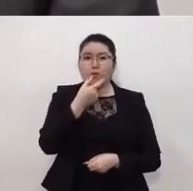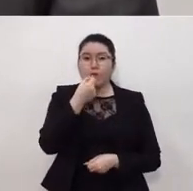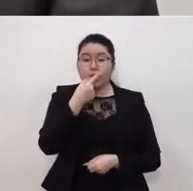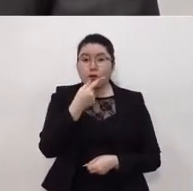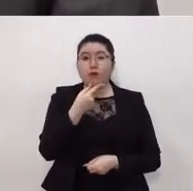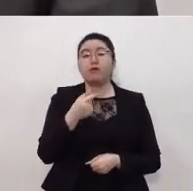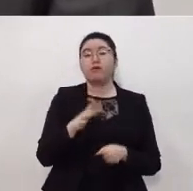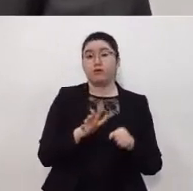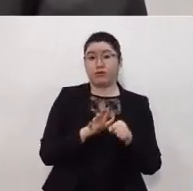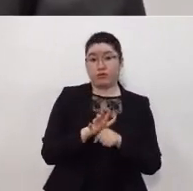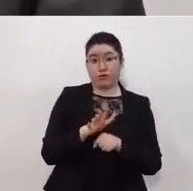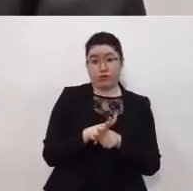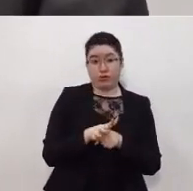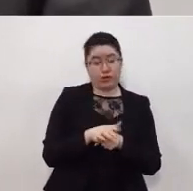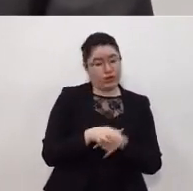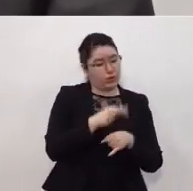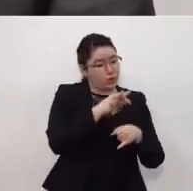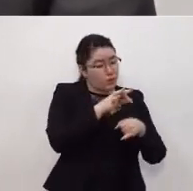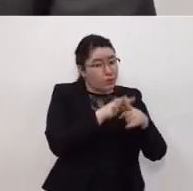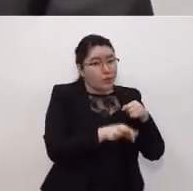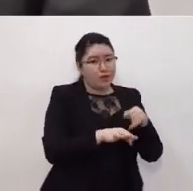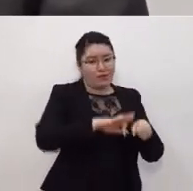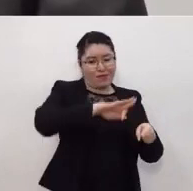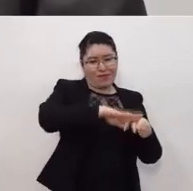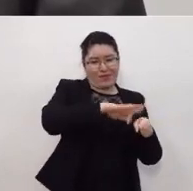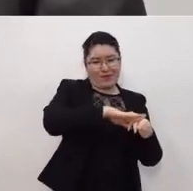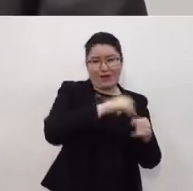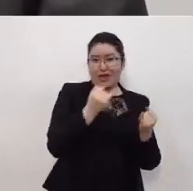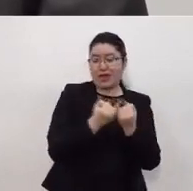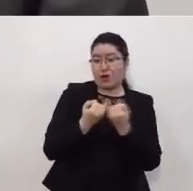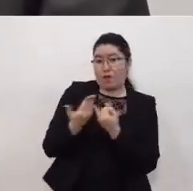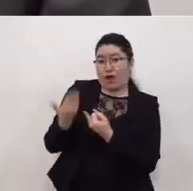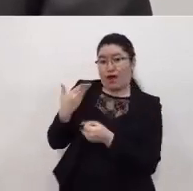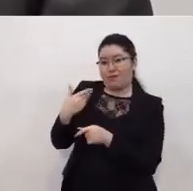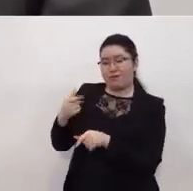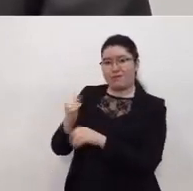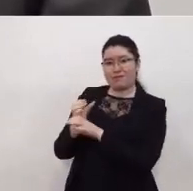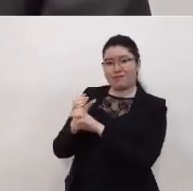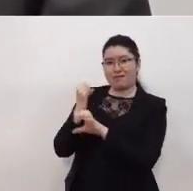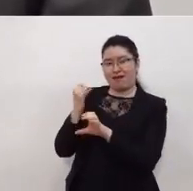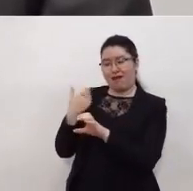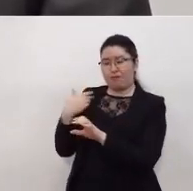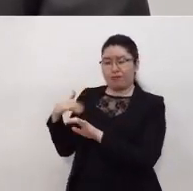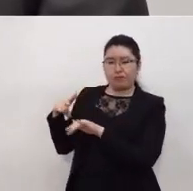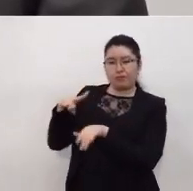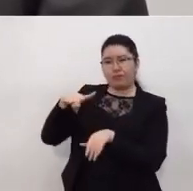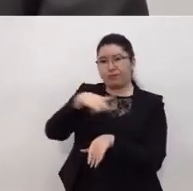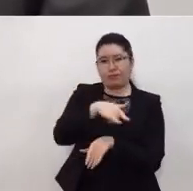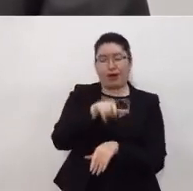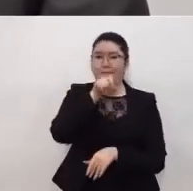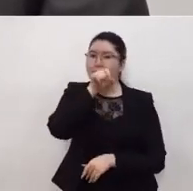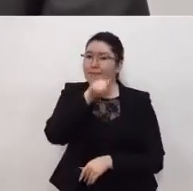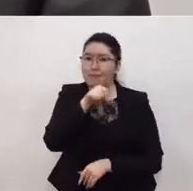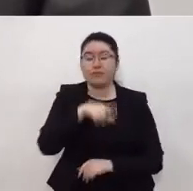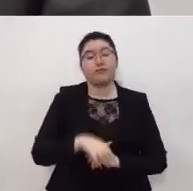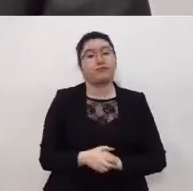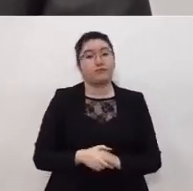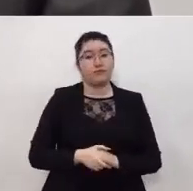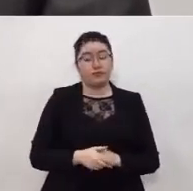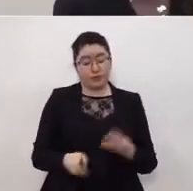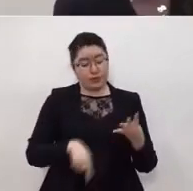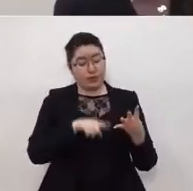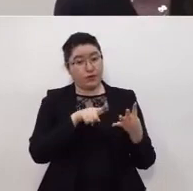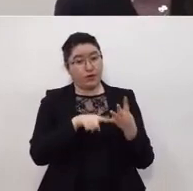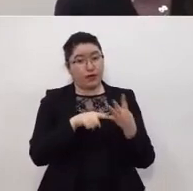tanto en la venta final como la cadena de proveeduría el cuarto son diversos talleres